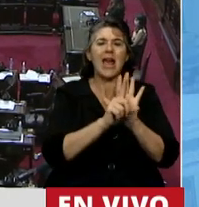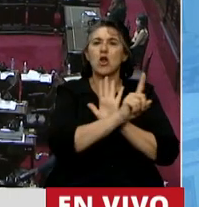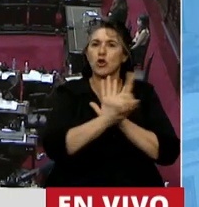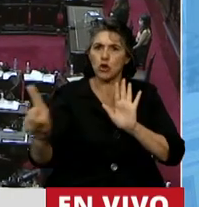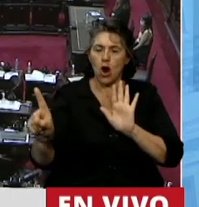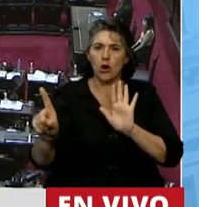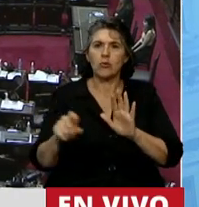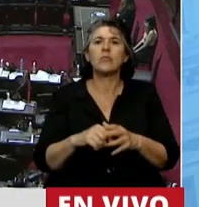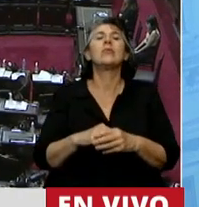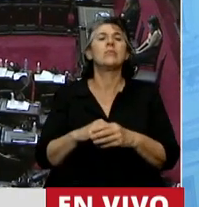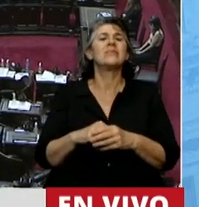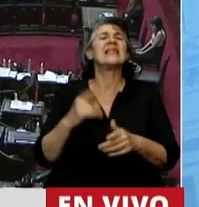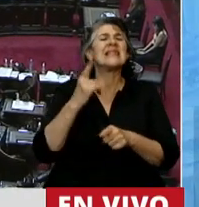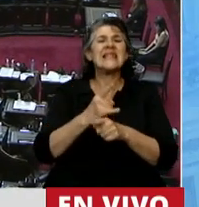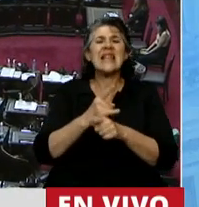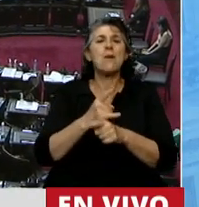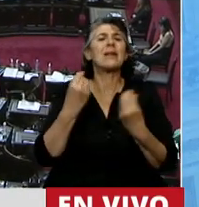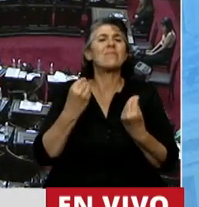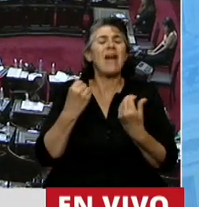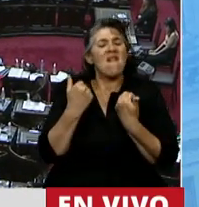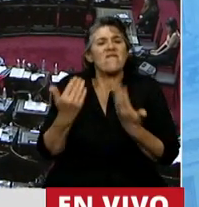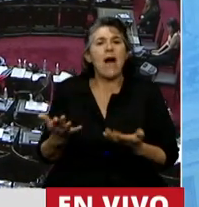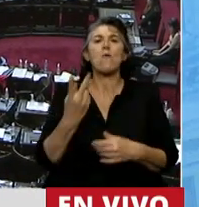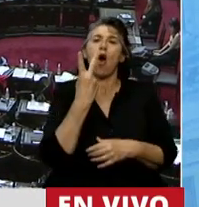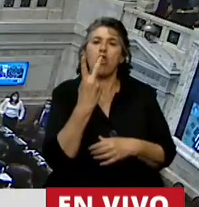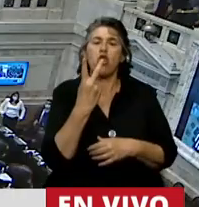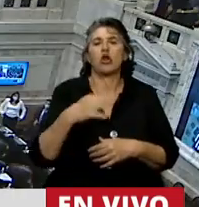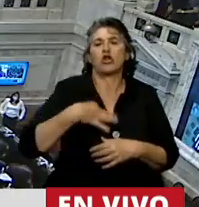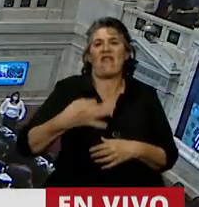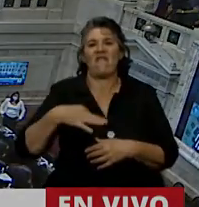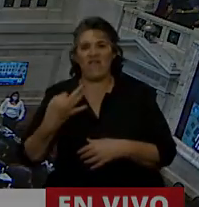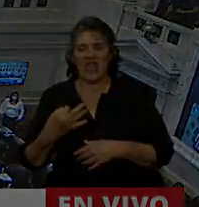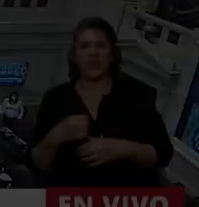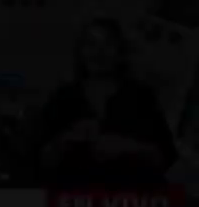legislemos a favor de las dos vidas. Gracias, señor presidente. Muchas gracias, diputada Pertile.